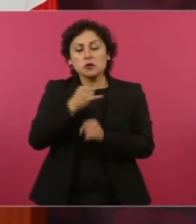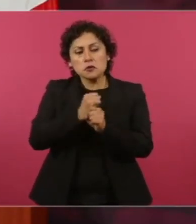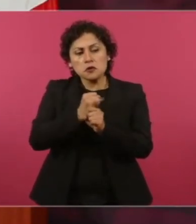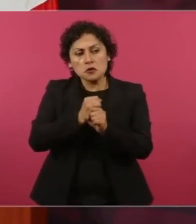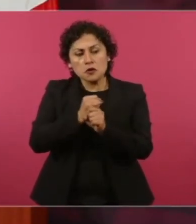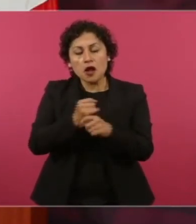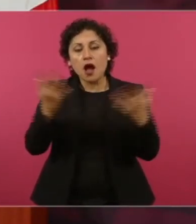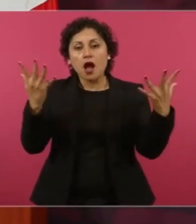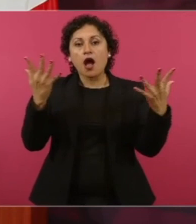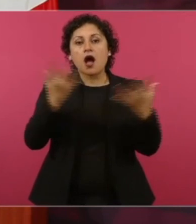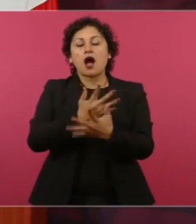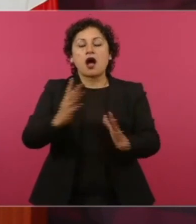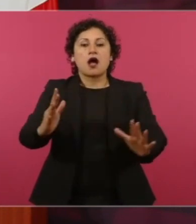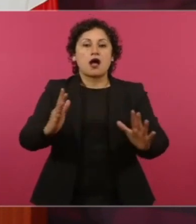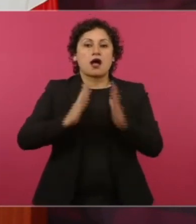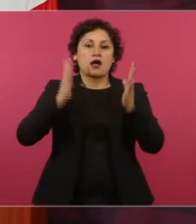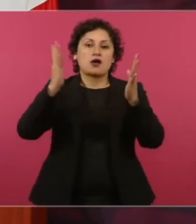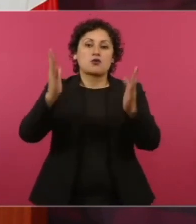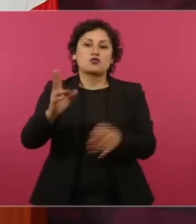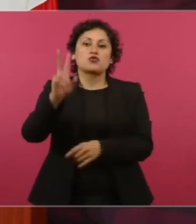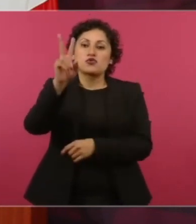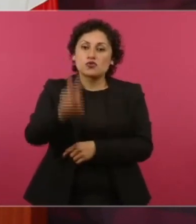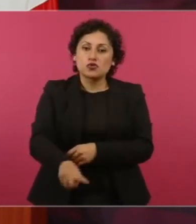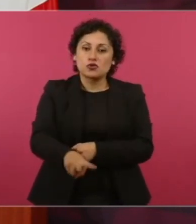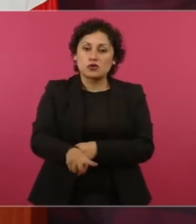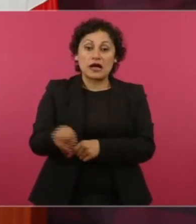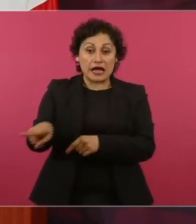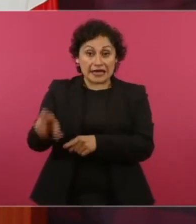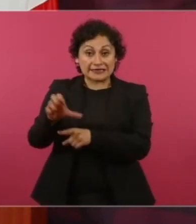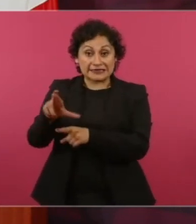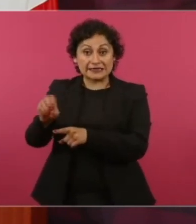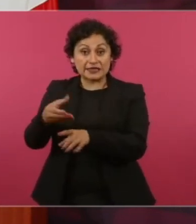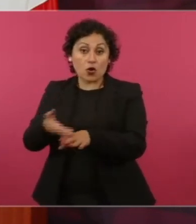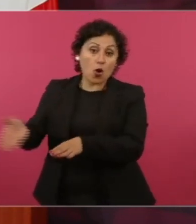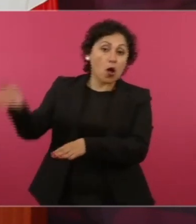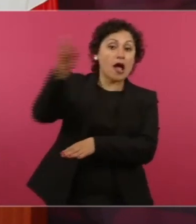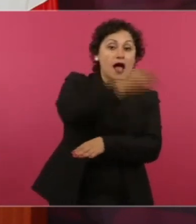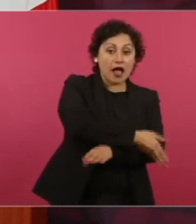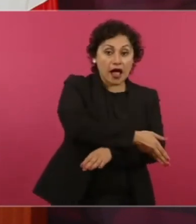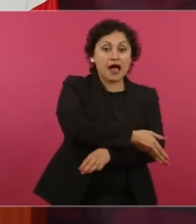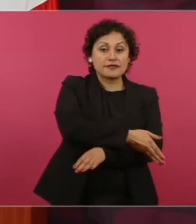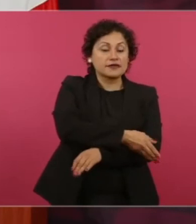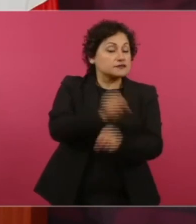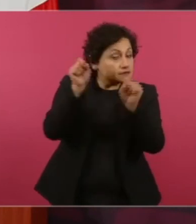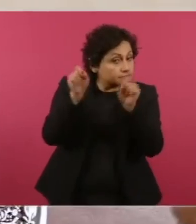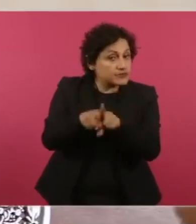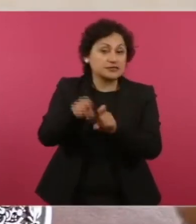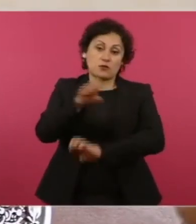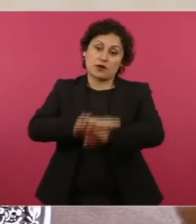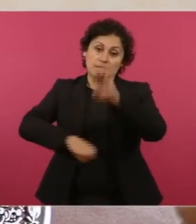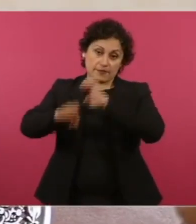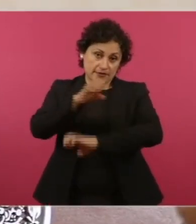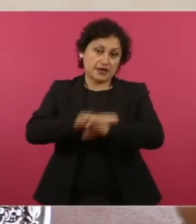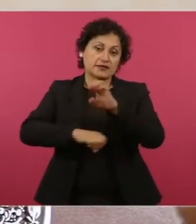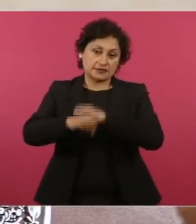que antes ya Ciro había hecho lo mismo con la misma empresa de Valdez